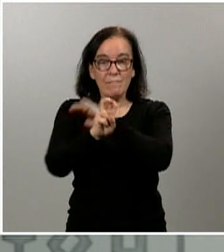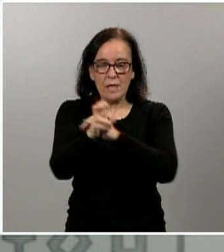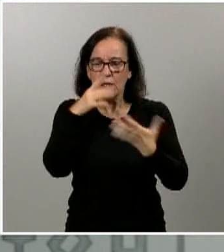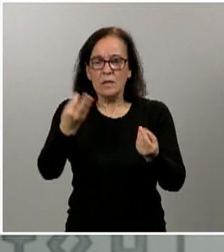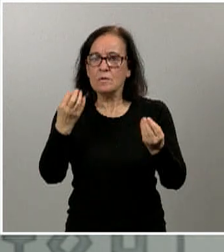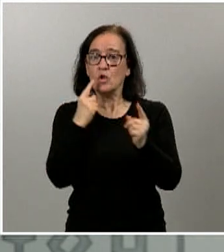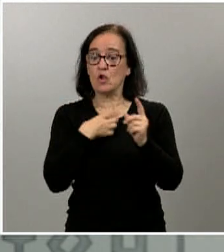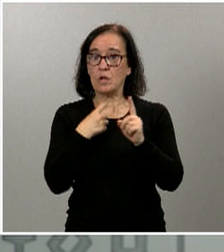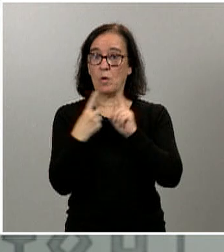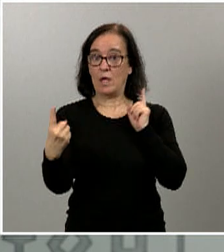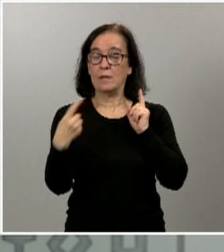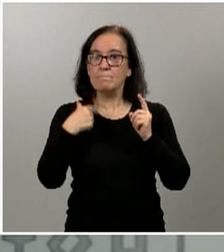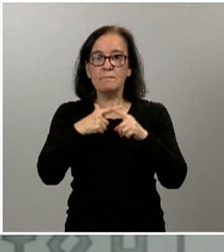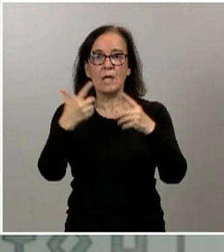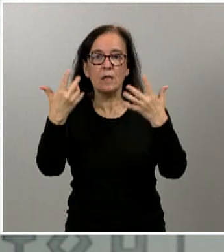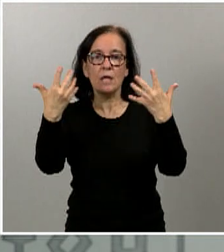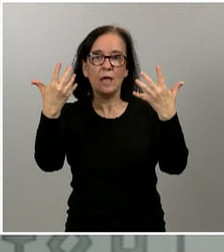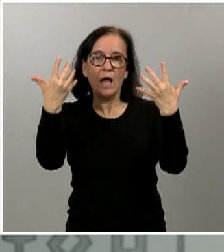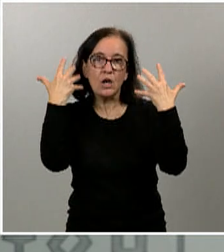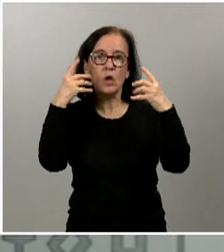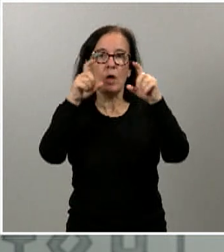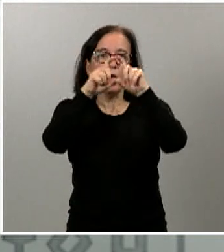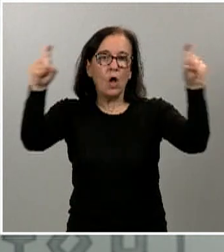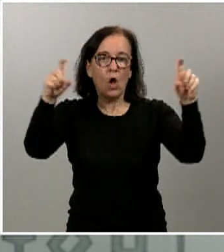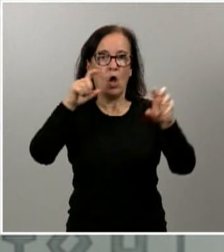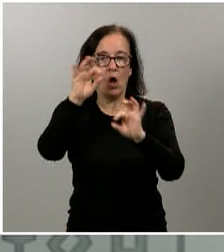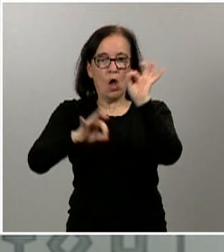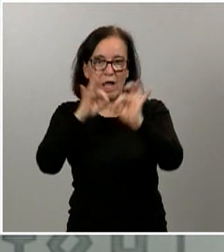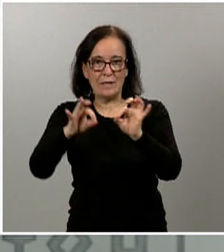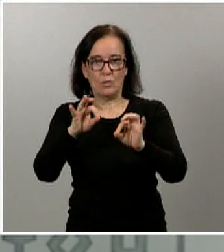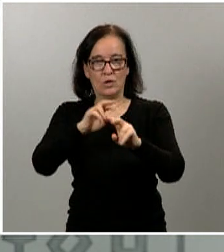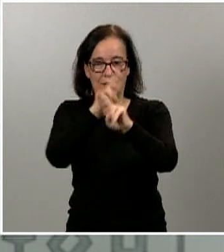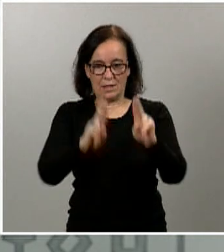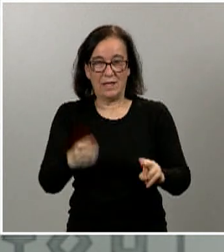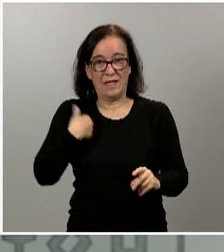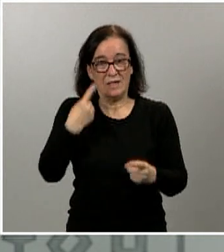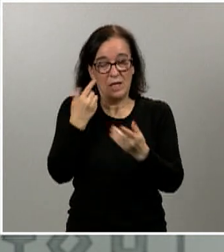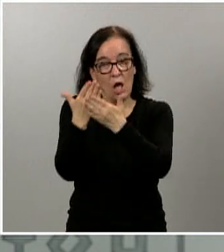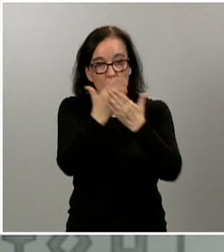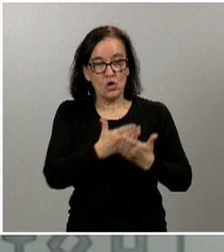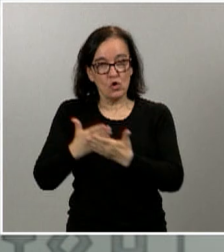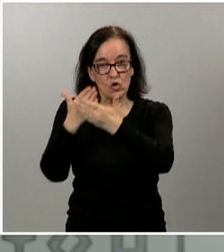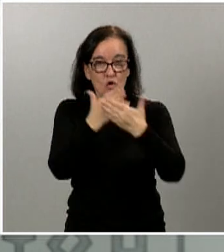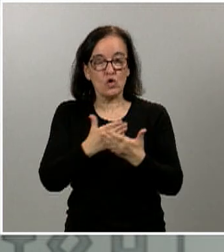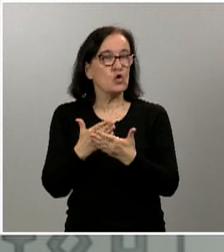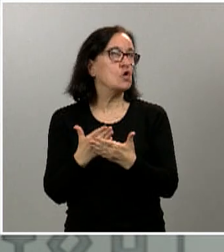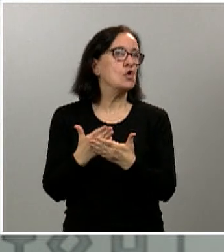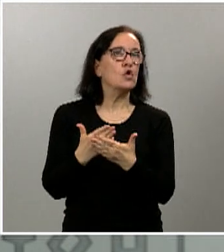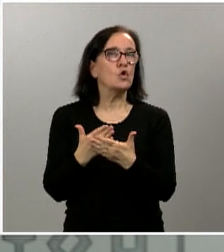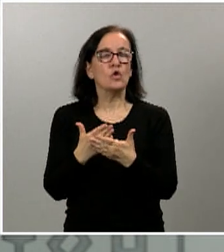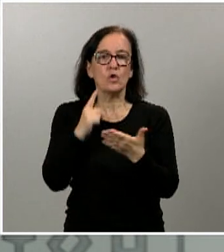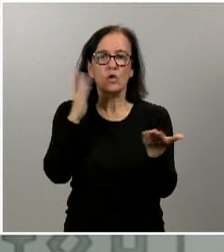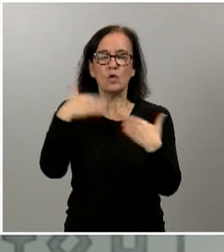nos lo recomiendan los organismos internacionales y así se ha visto en, ya digo, que estudios realmente no limitados porque no